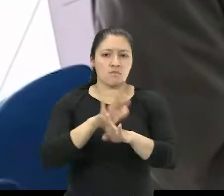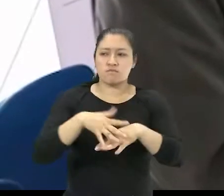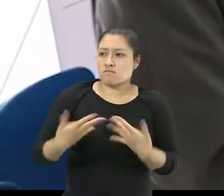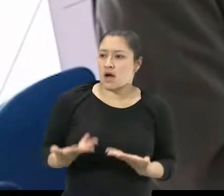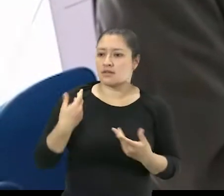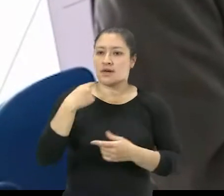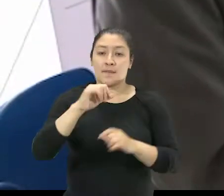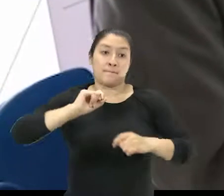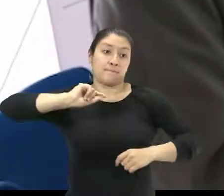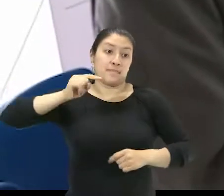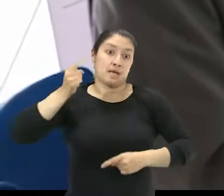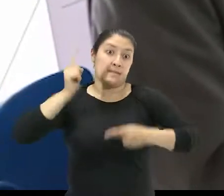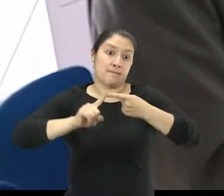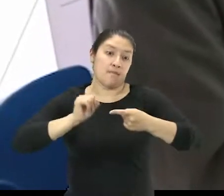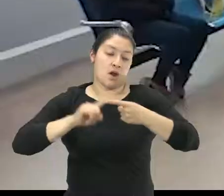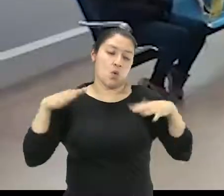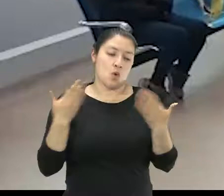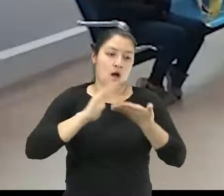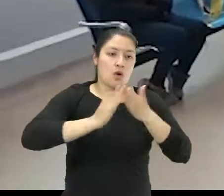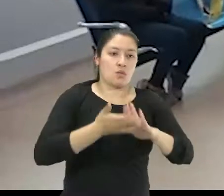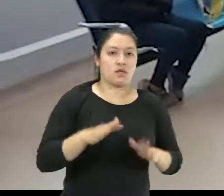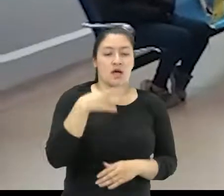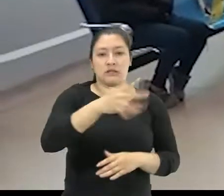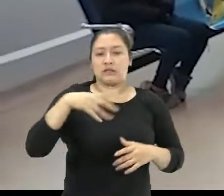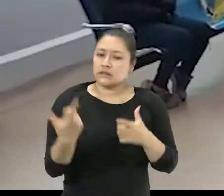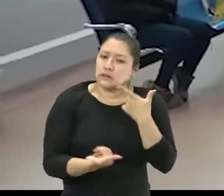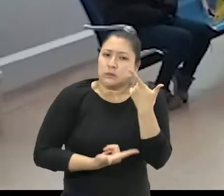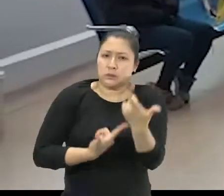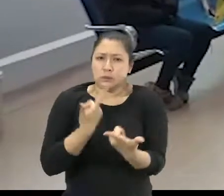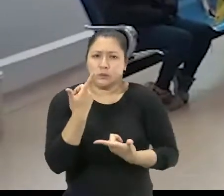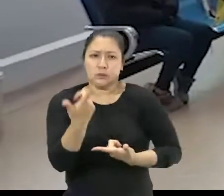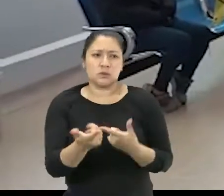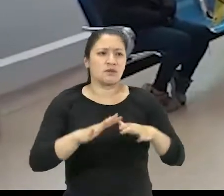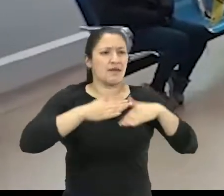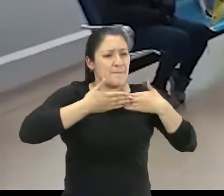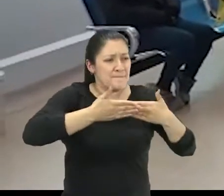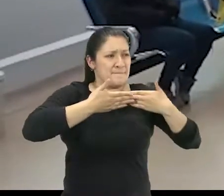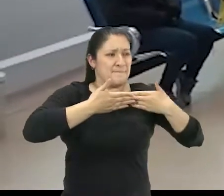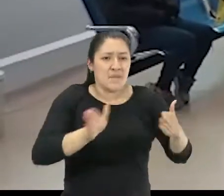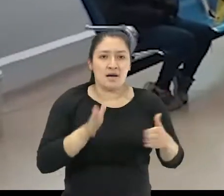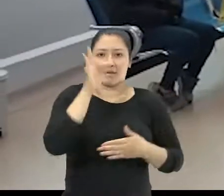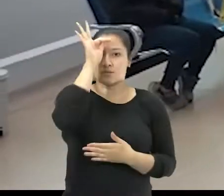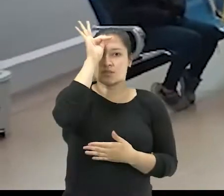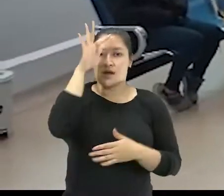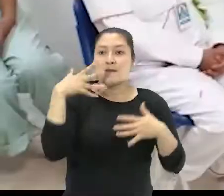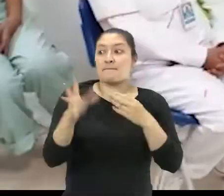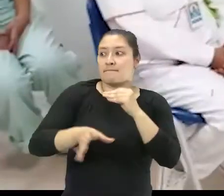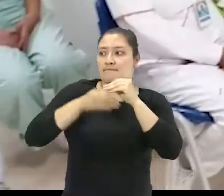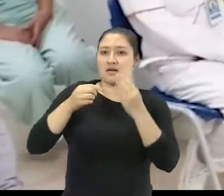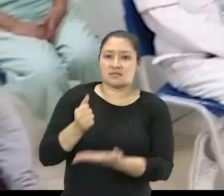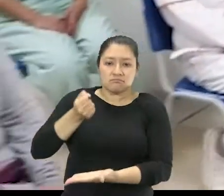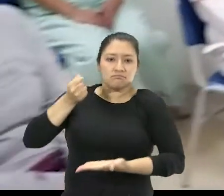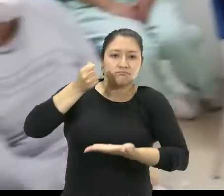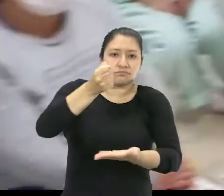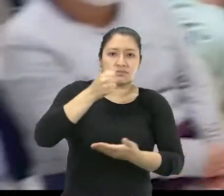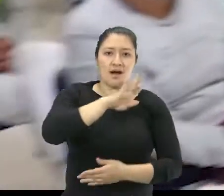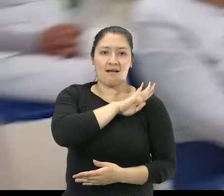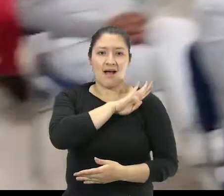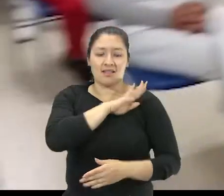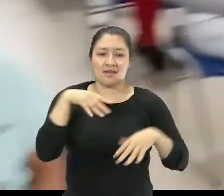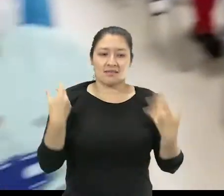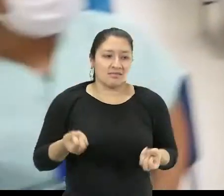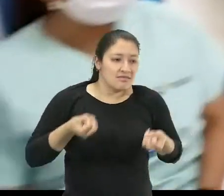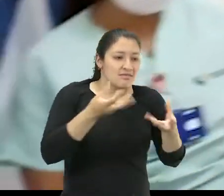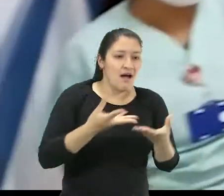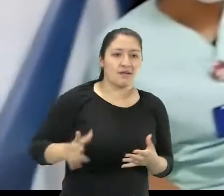diferente índole comenzando por la comunidad quien soñó quien luchó por este hospital lógicamente con los recursos que se aportaron por parte de la